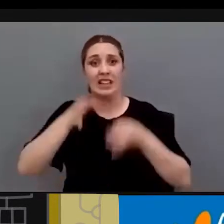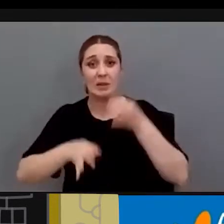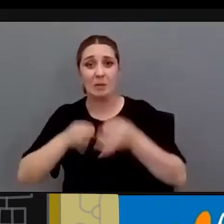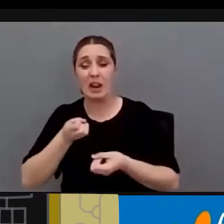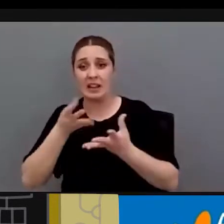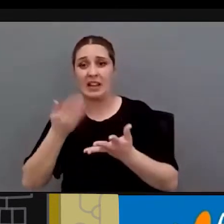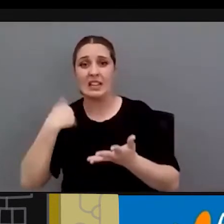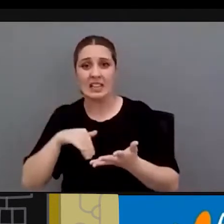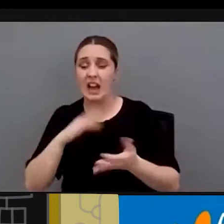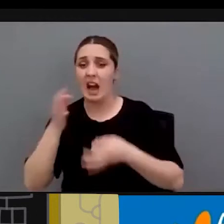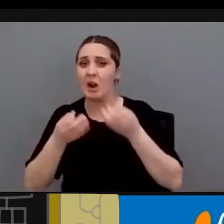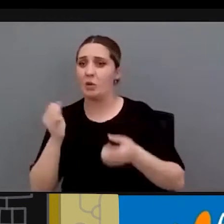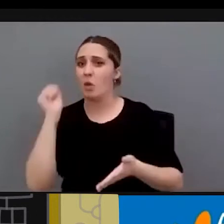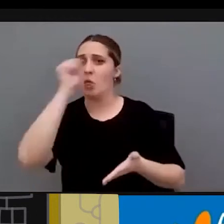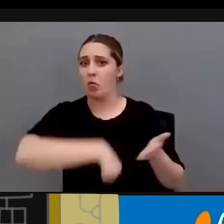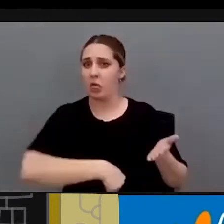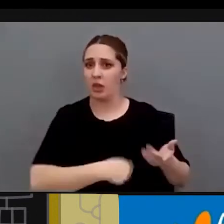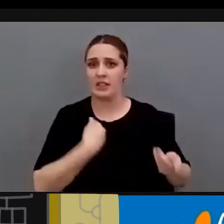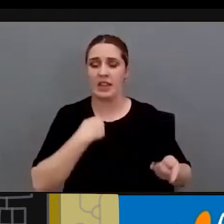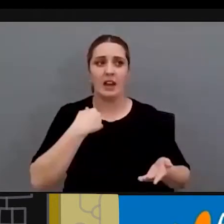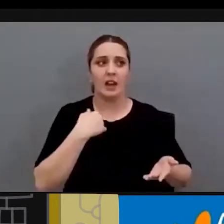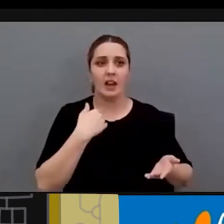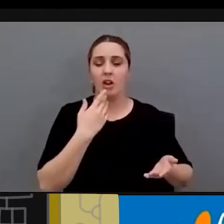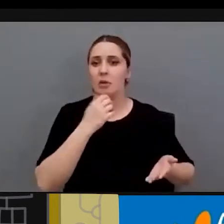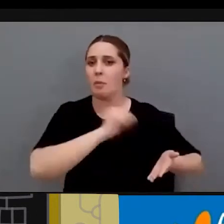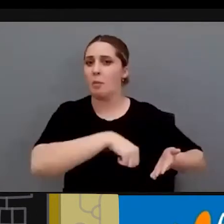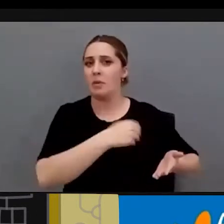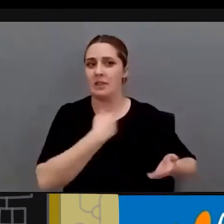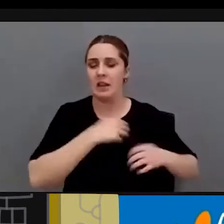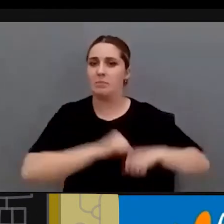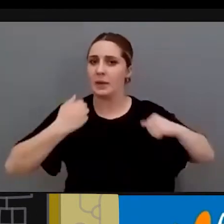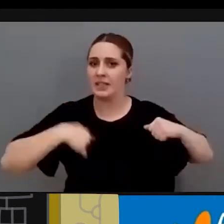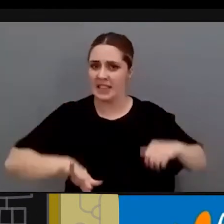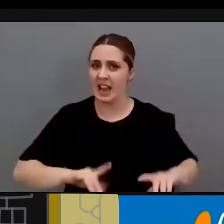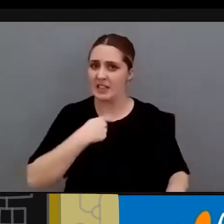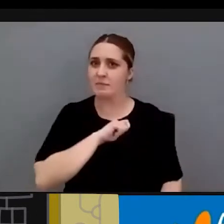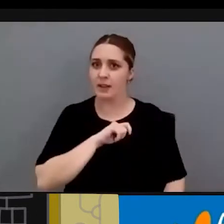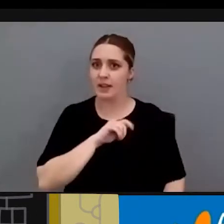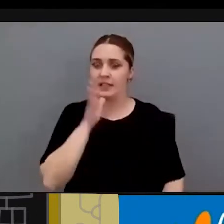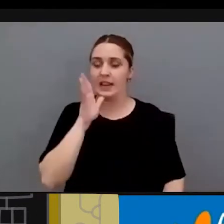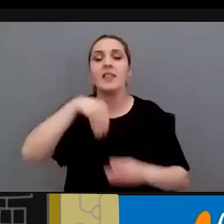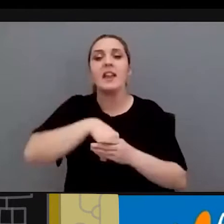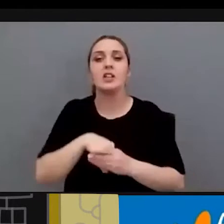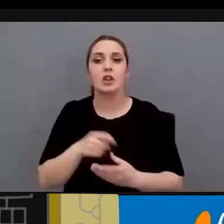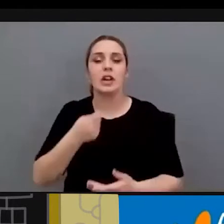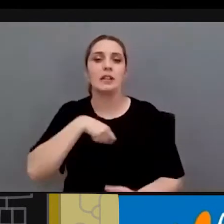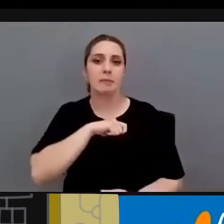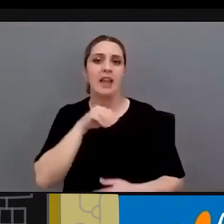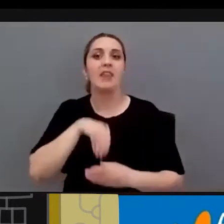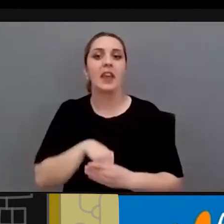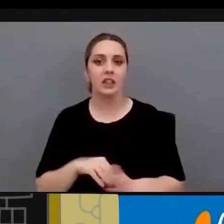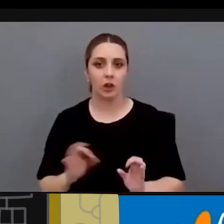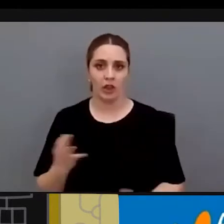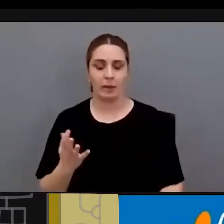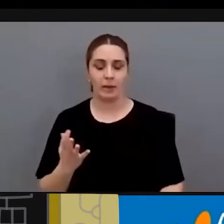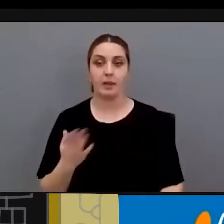ratificada y en pleno vigor en nuestro país. Por lo tanto, ya incorporada al derecho interno español, para que nos entendamos. Incluso